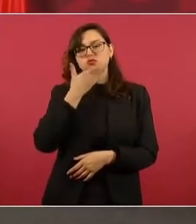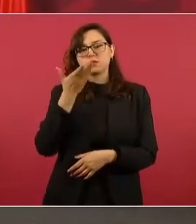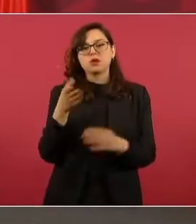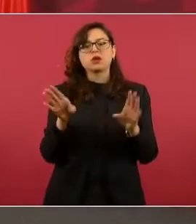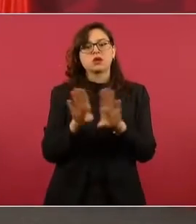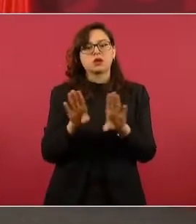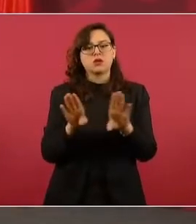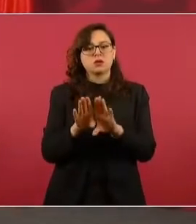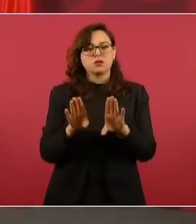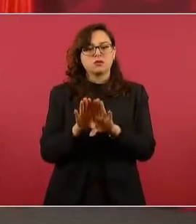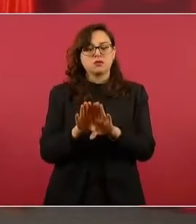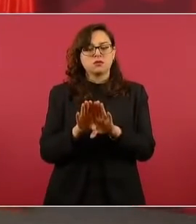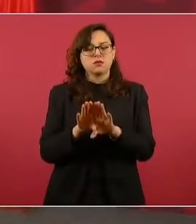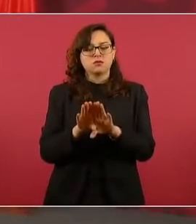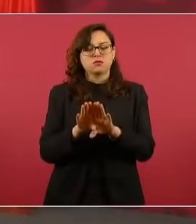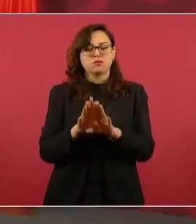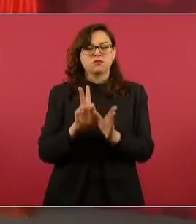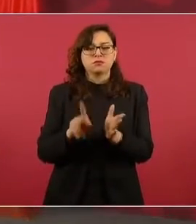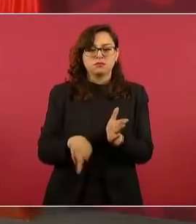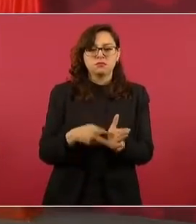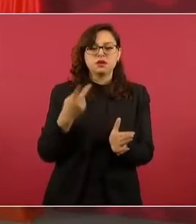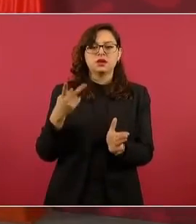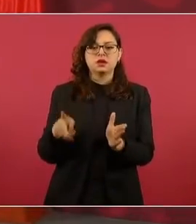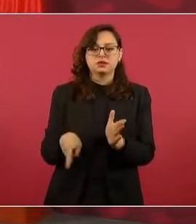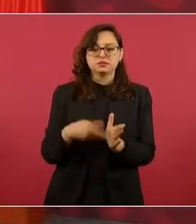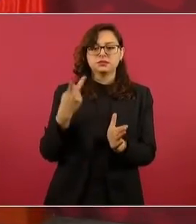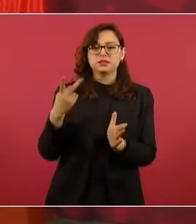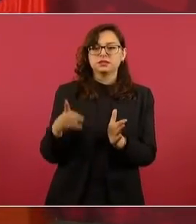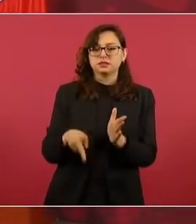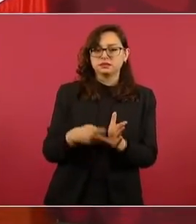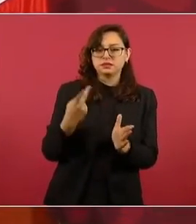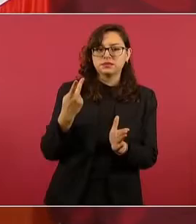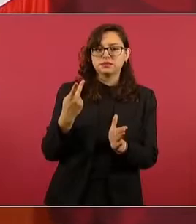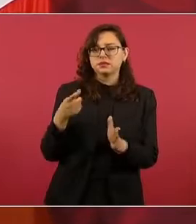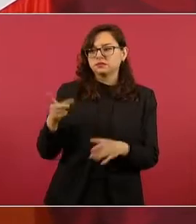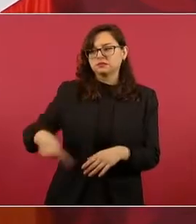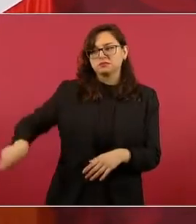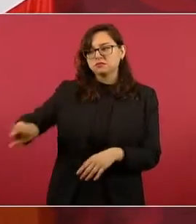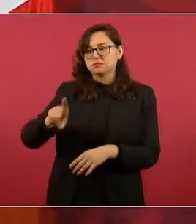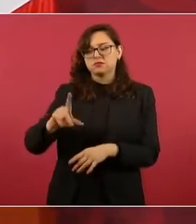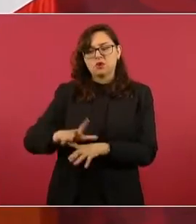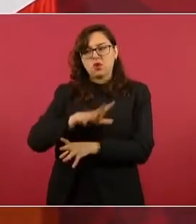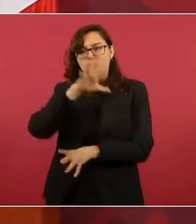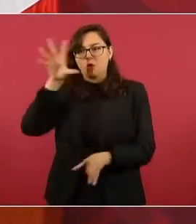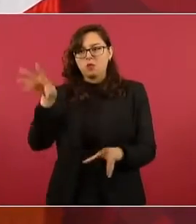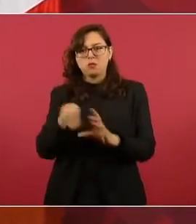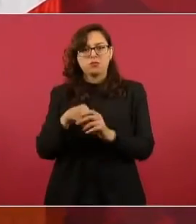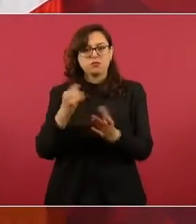decidían todo.